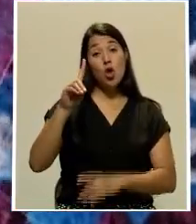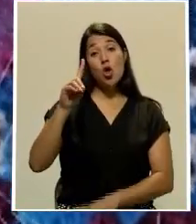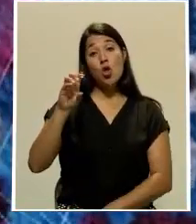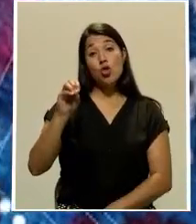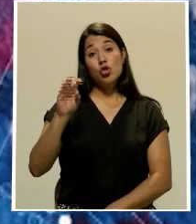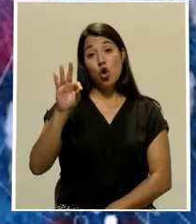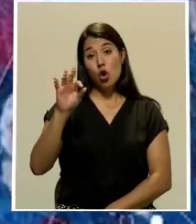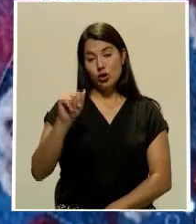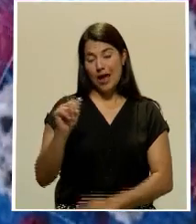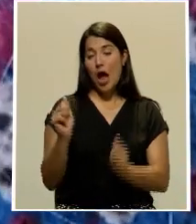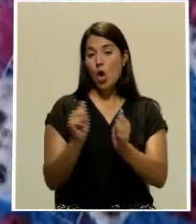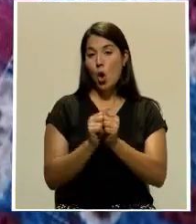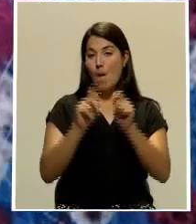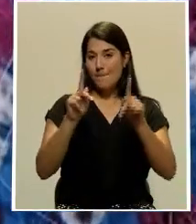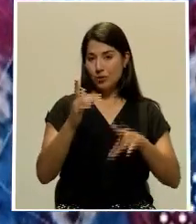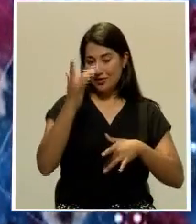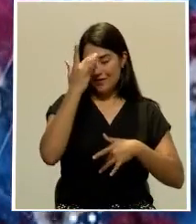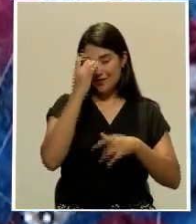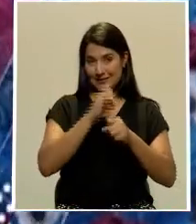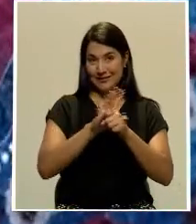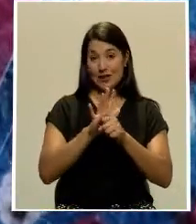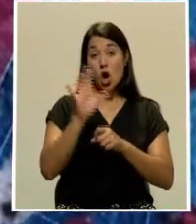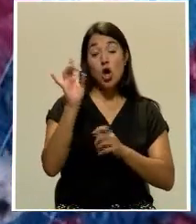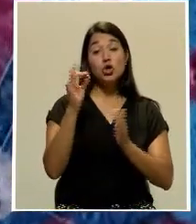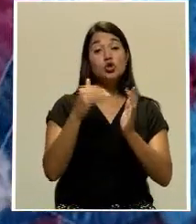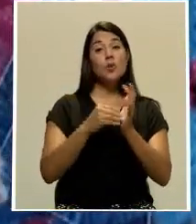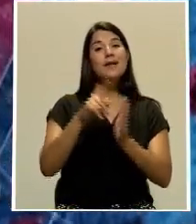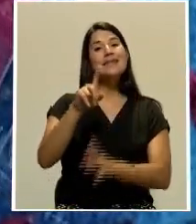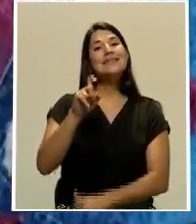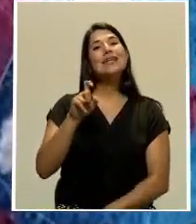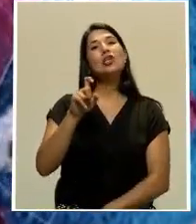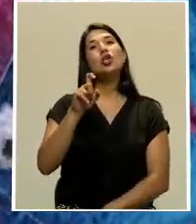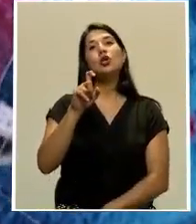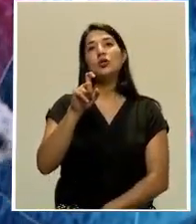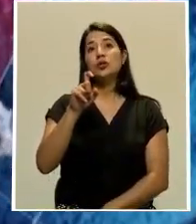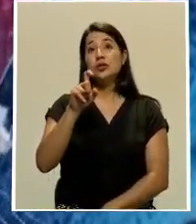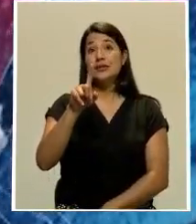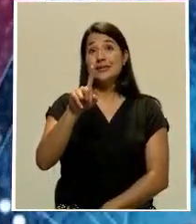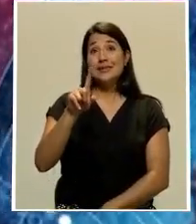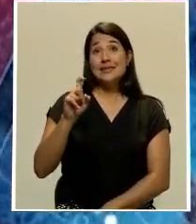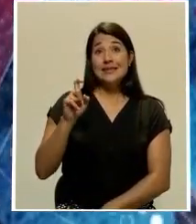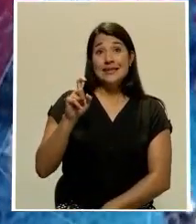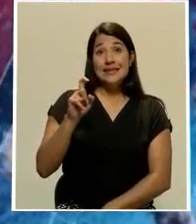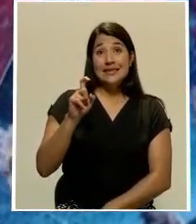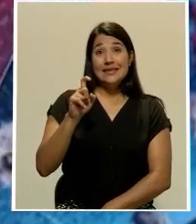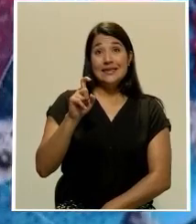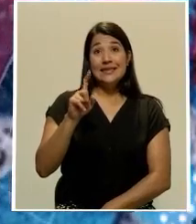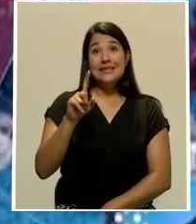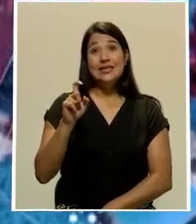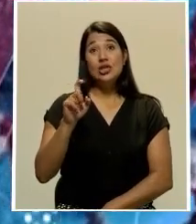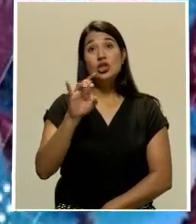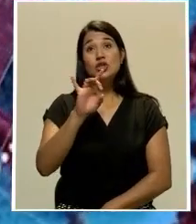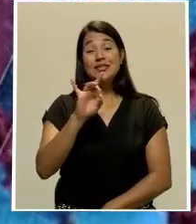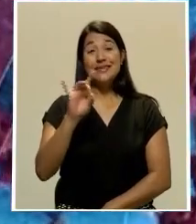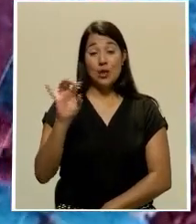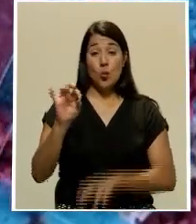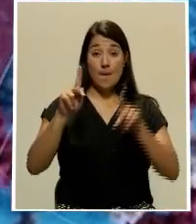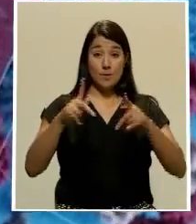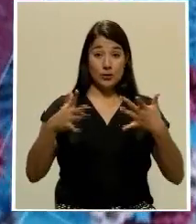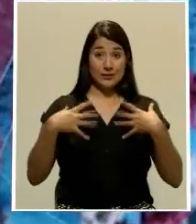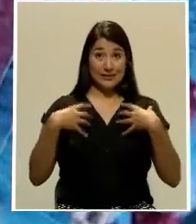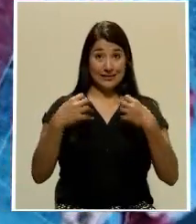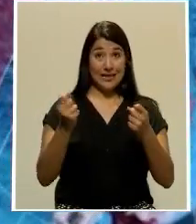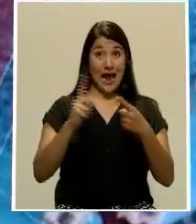positivos y se registran 8.189 personas recuperadas. A la fecha hay 371 personas